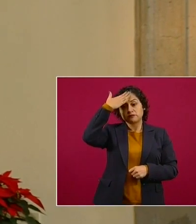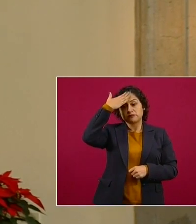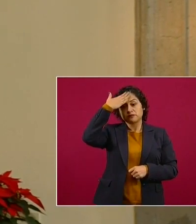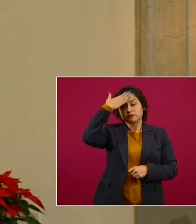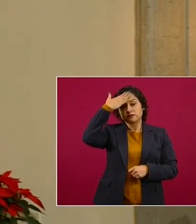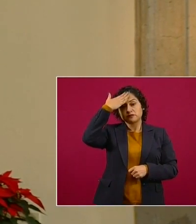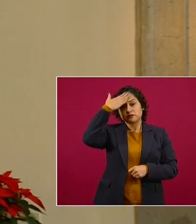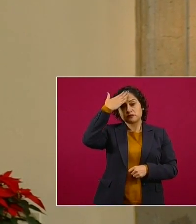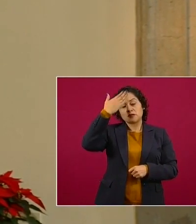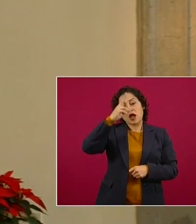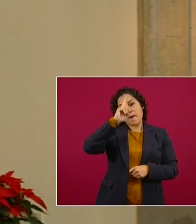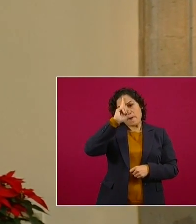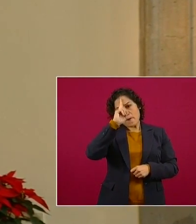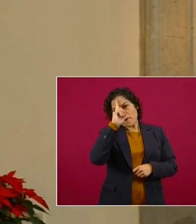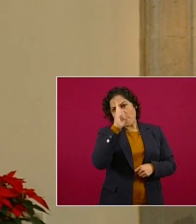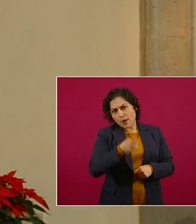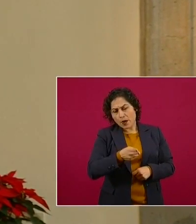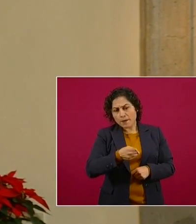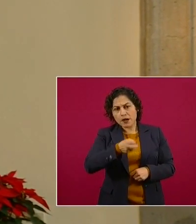libertades.